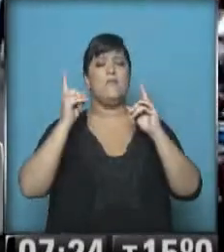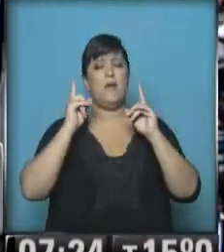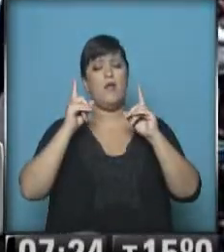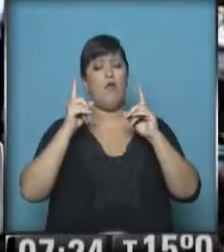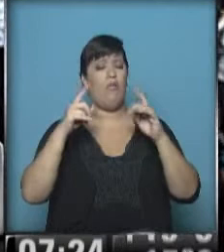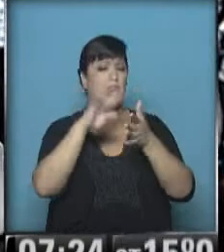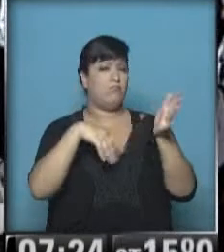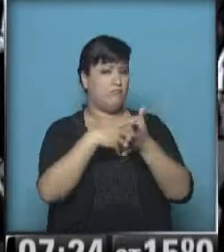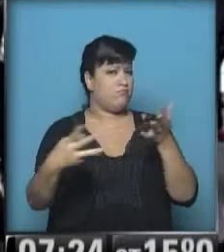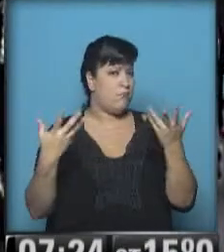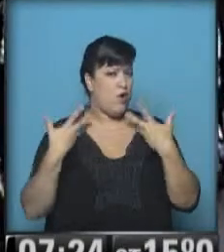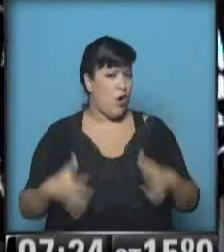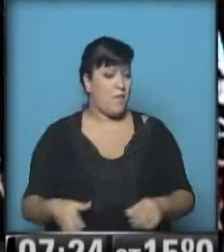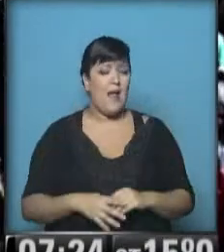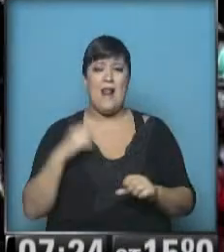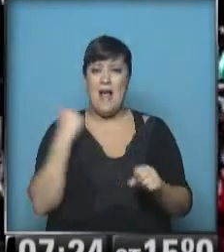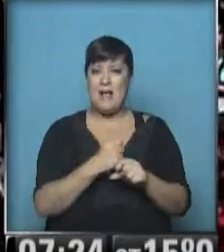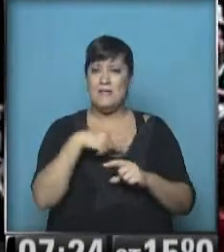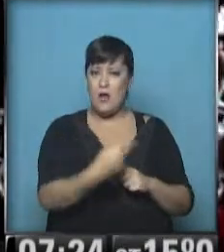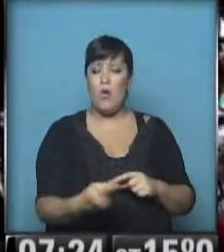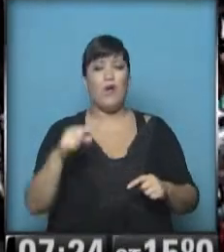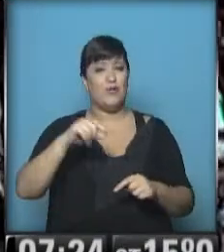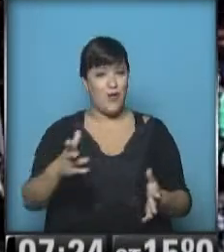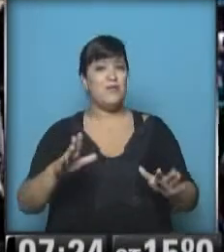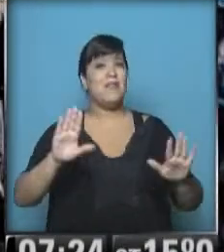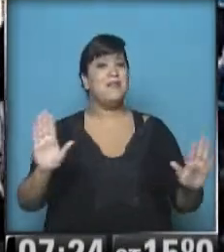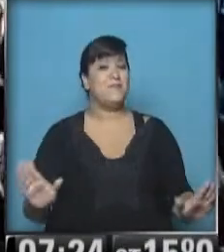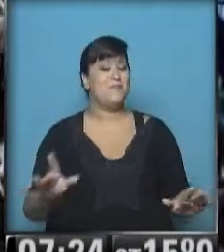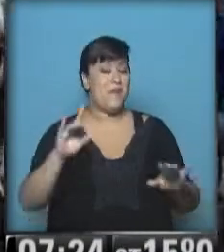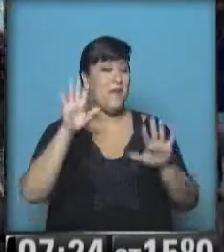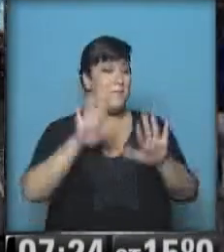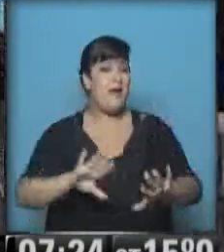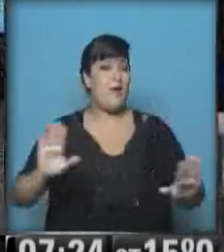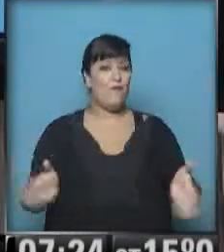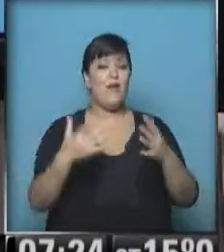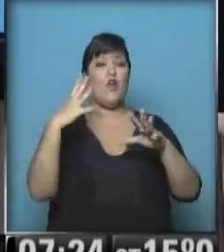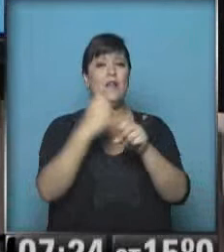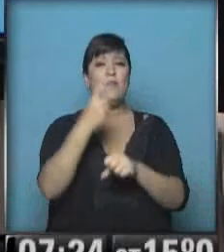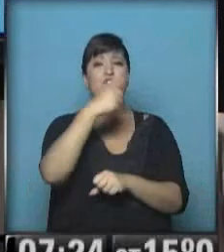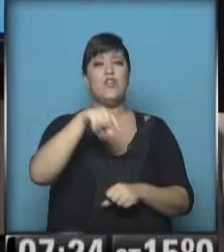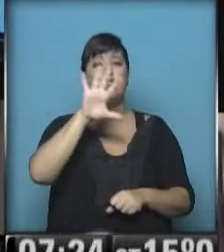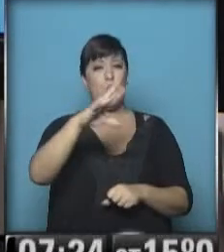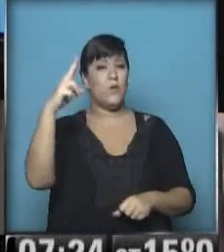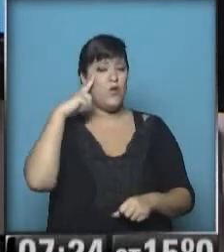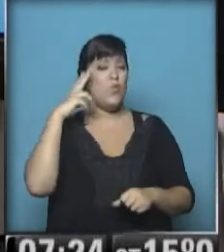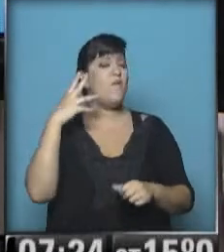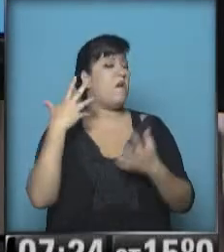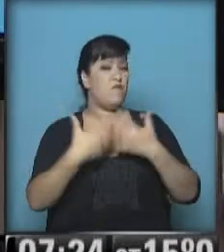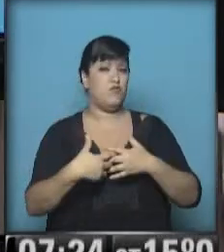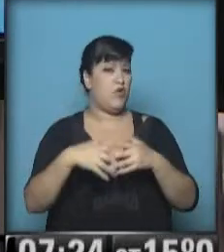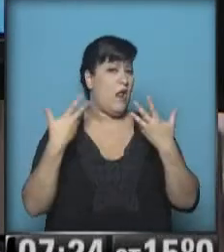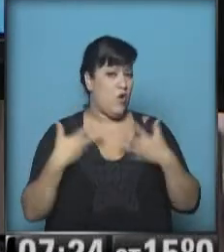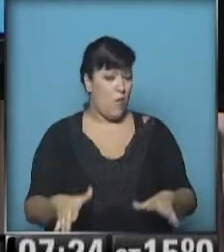previstos. Hasta luego. Hasta luego. Bien. Se levantó entonces la medida de fuerza. El colectivo 159 ya funciona con normalidad.